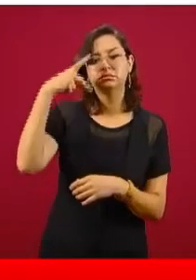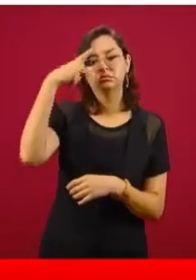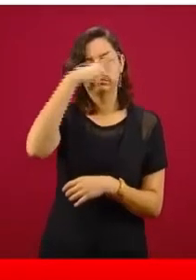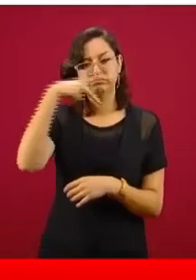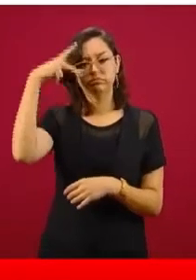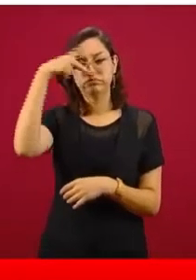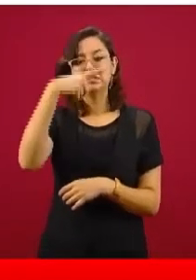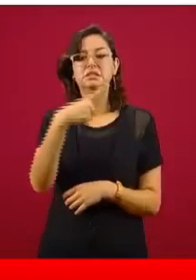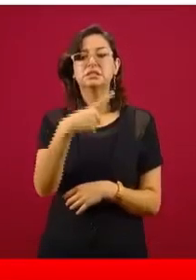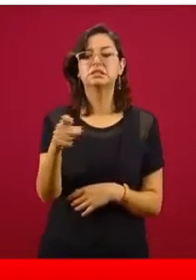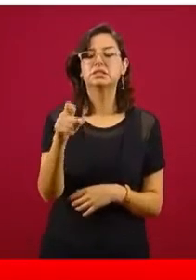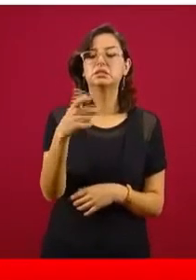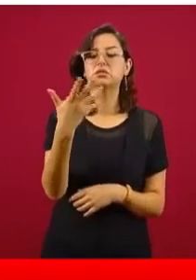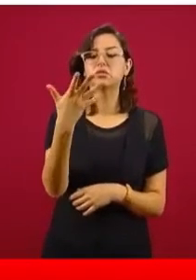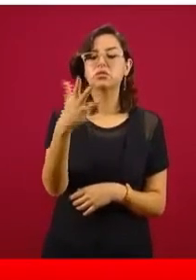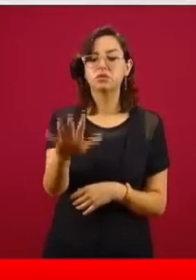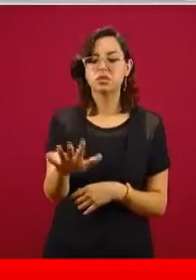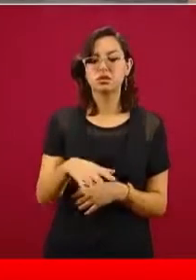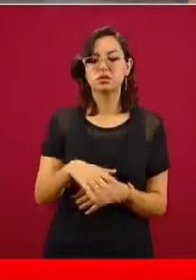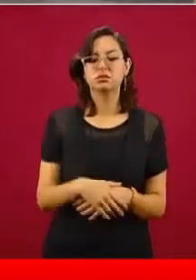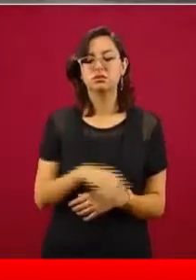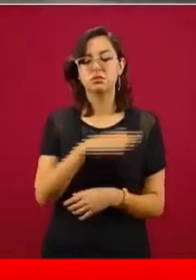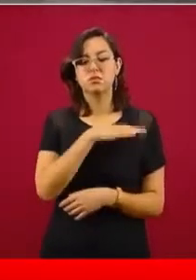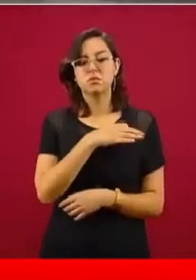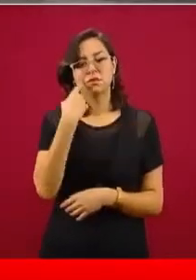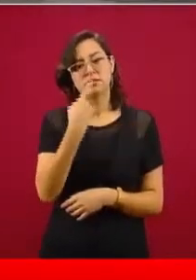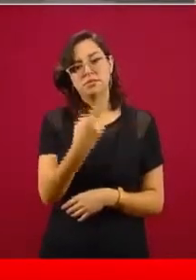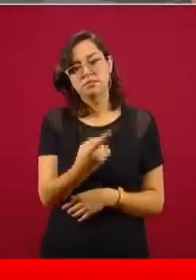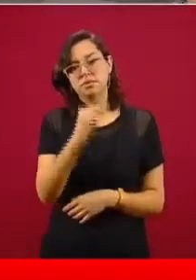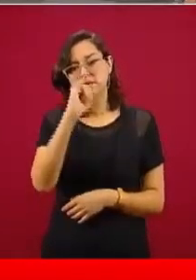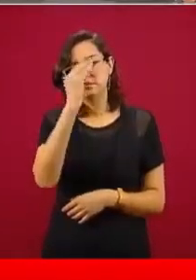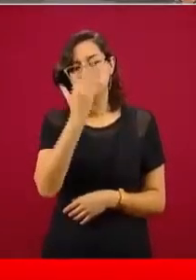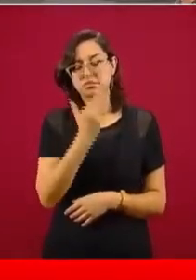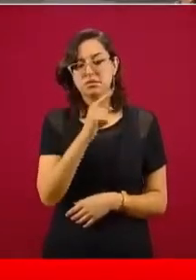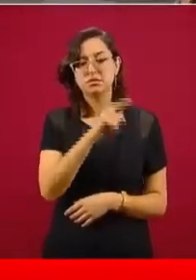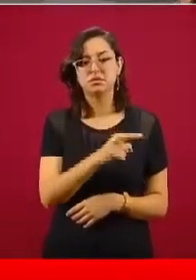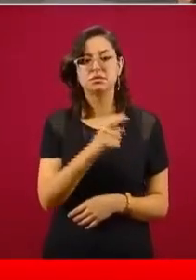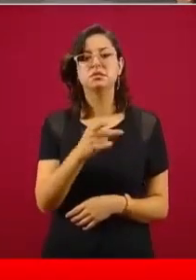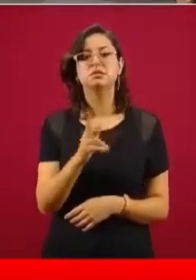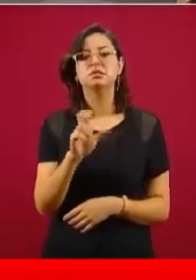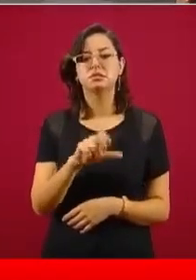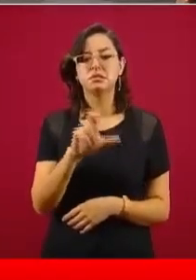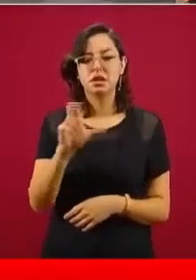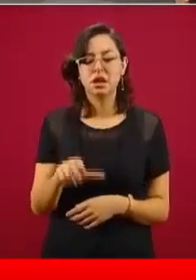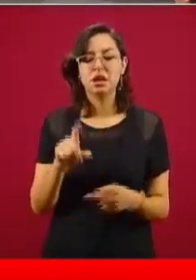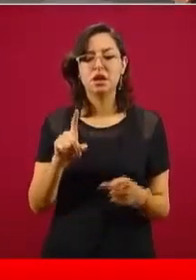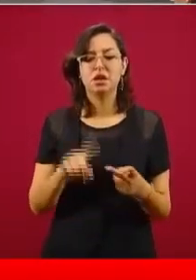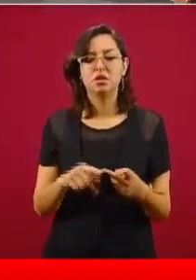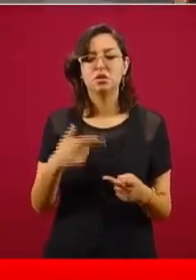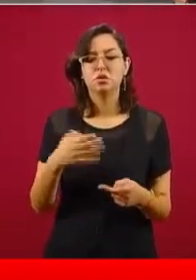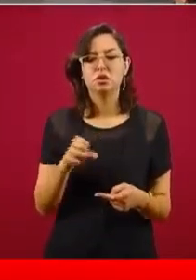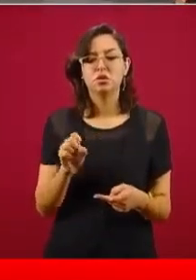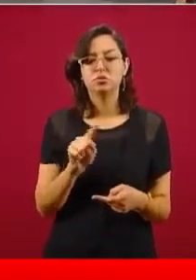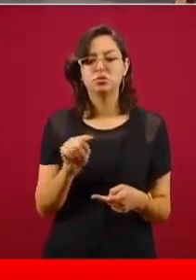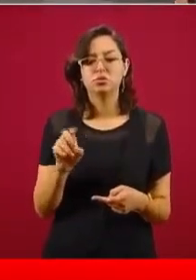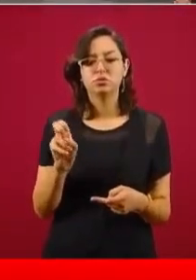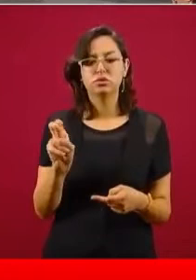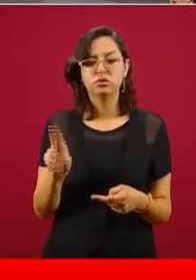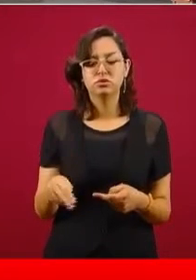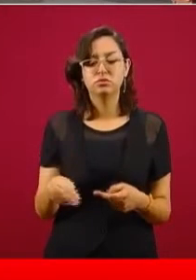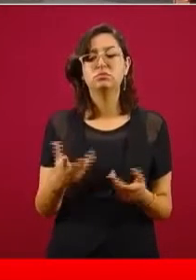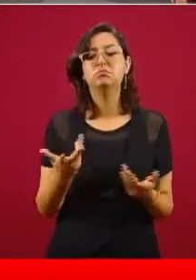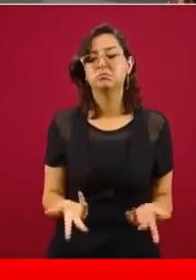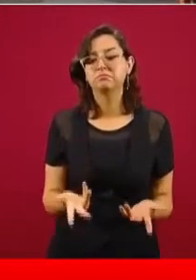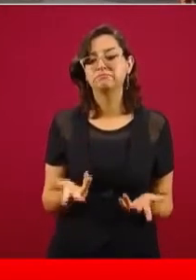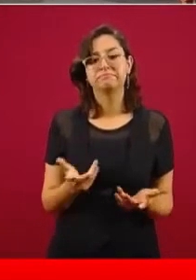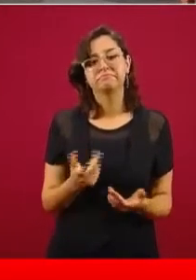psicológica. Algunas imágenes. Ahí aparece el consulado en Chicago, el consulado en Houston. Y pues